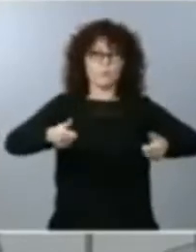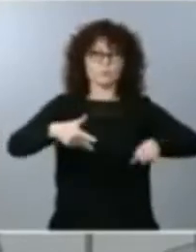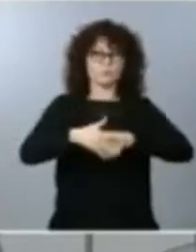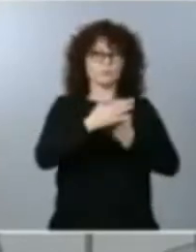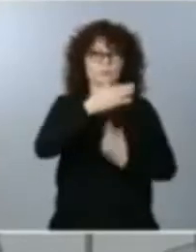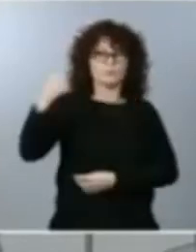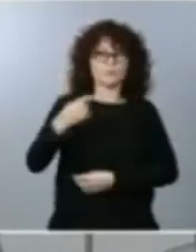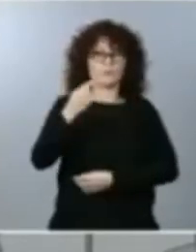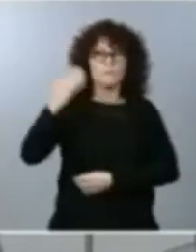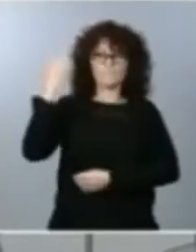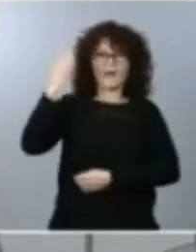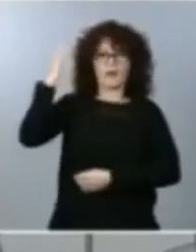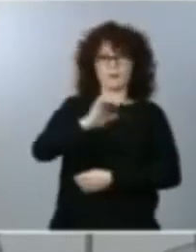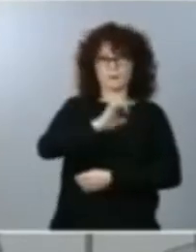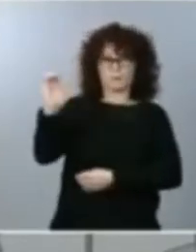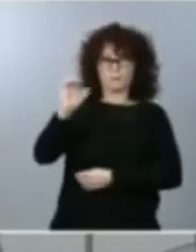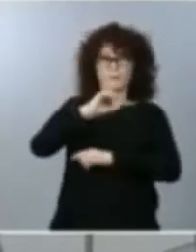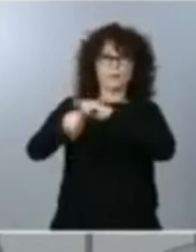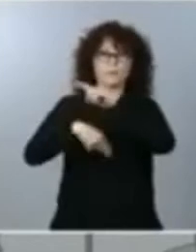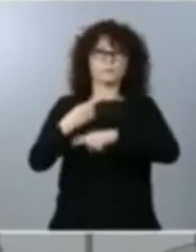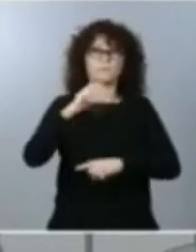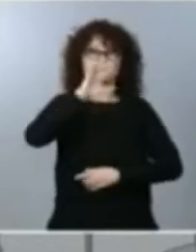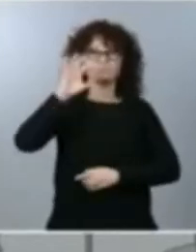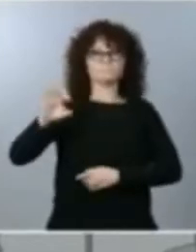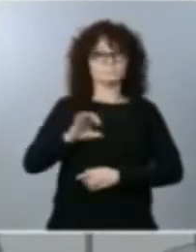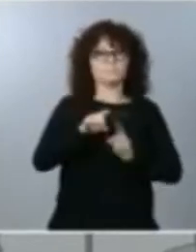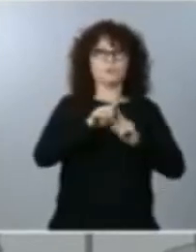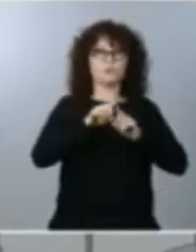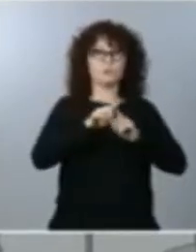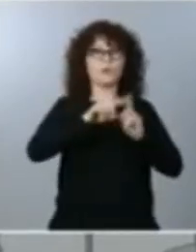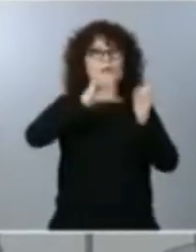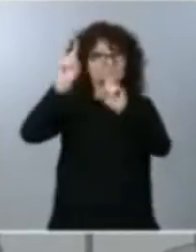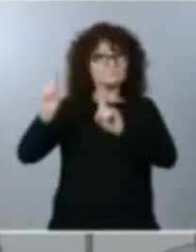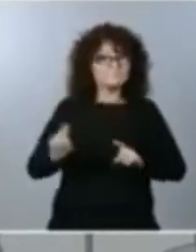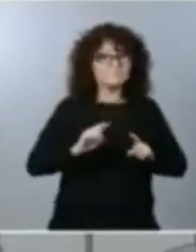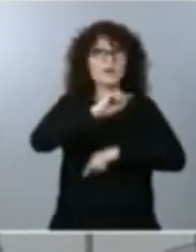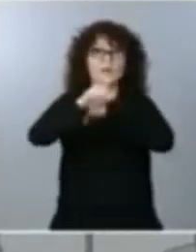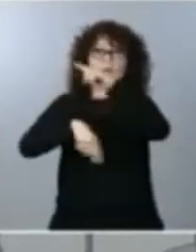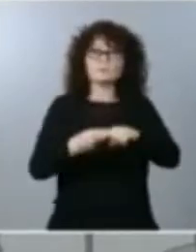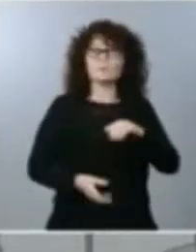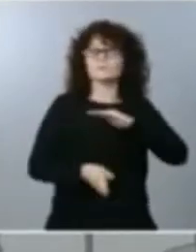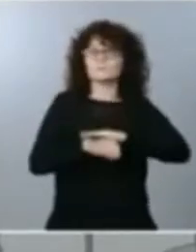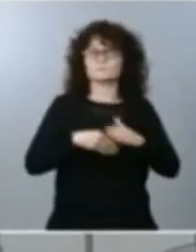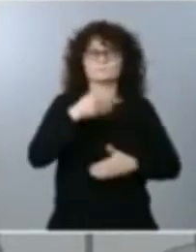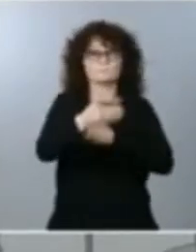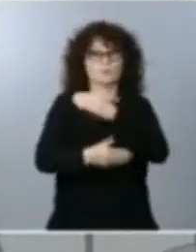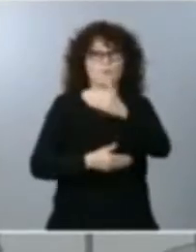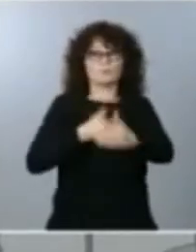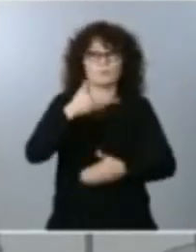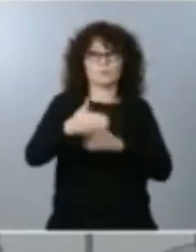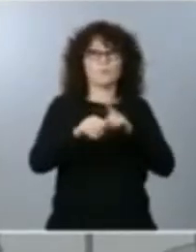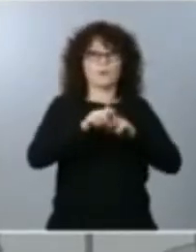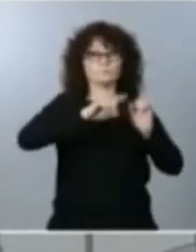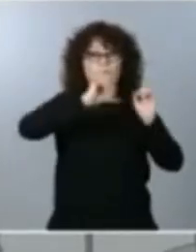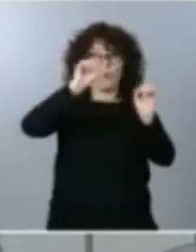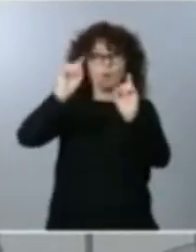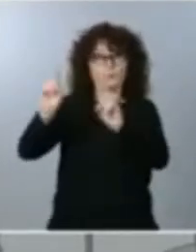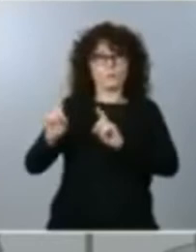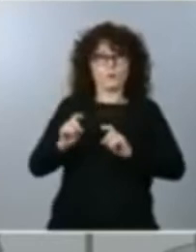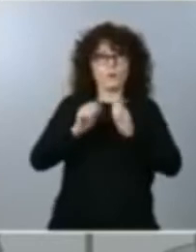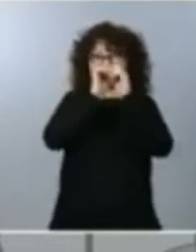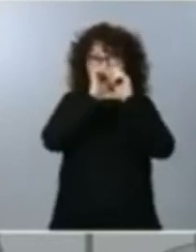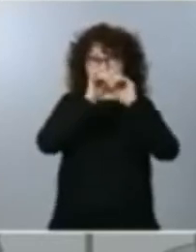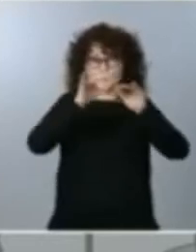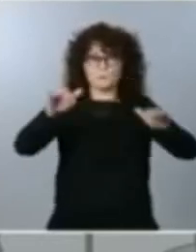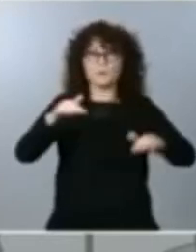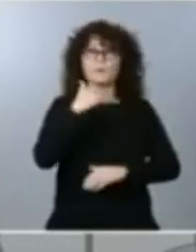cebándose con las naciones más transitadas y que después prosiguió su viaje letal, cobrándose la vida hasta hoy de cerca de 1.400